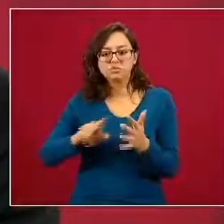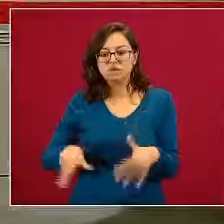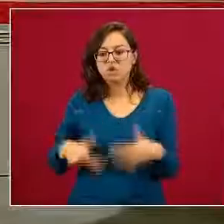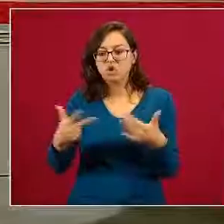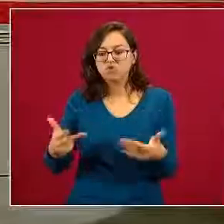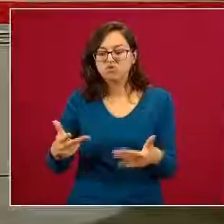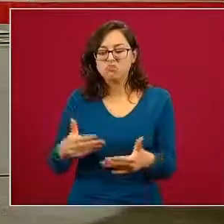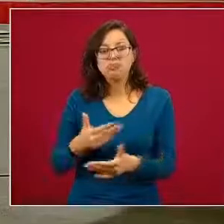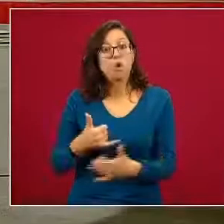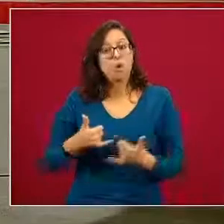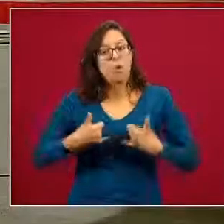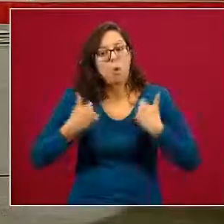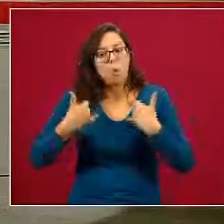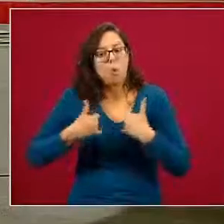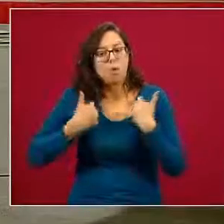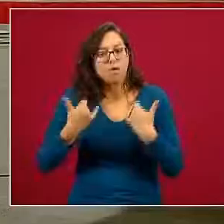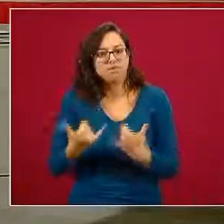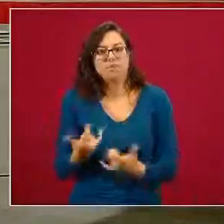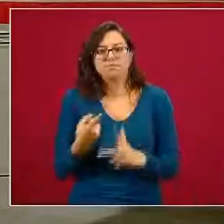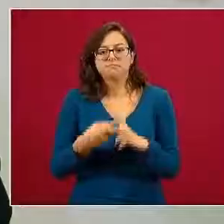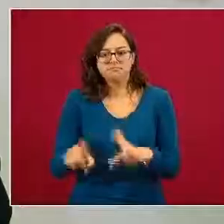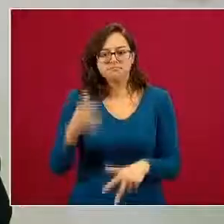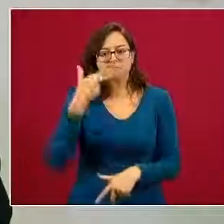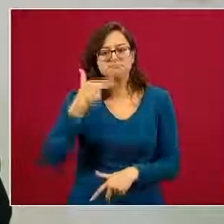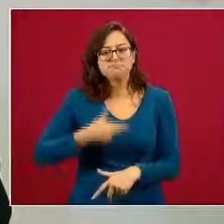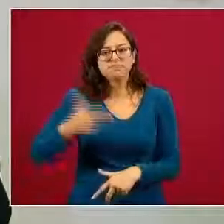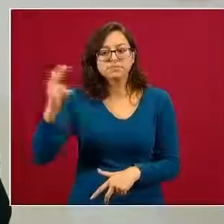ahora en jóvenes dependiendo